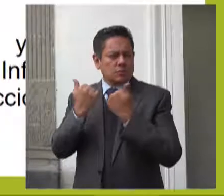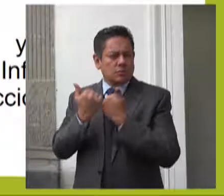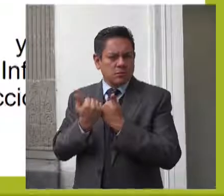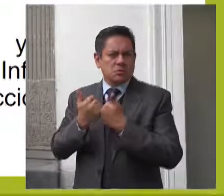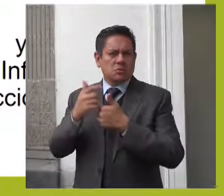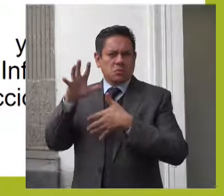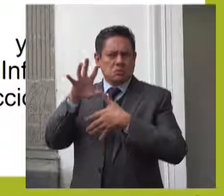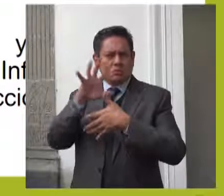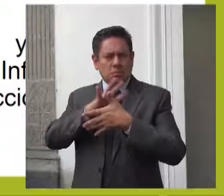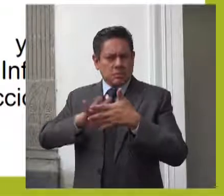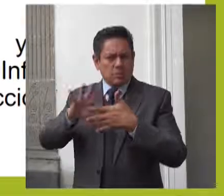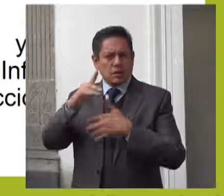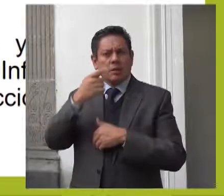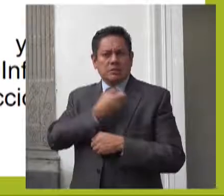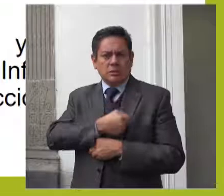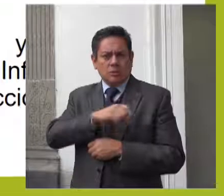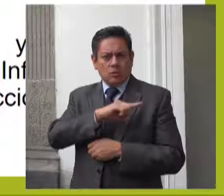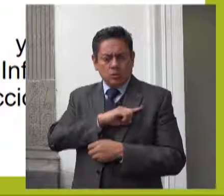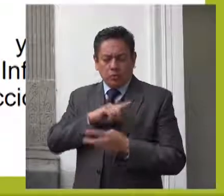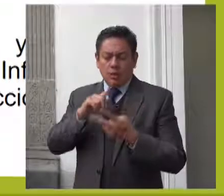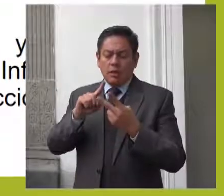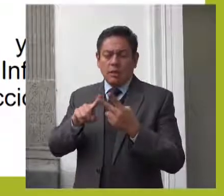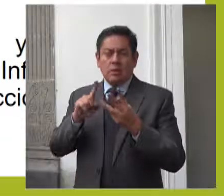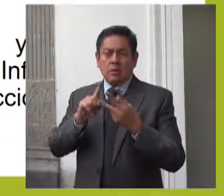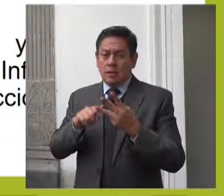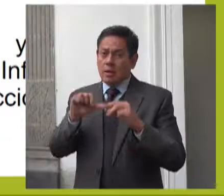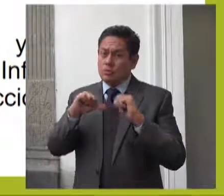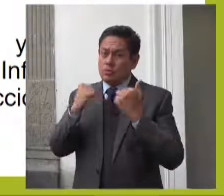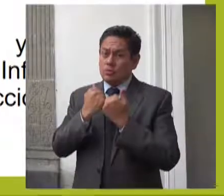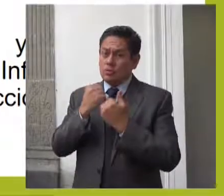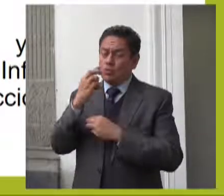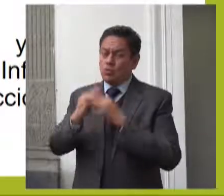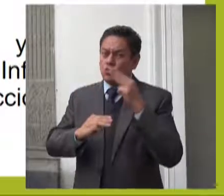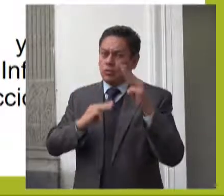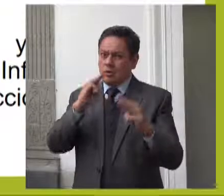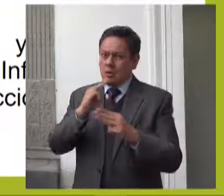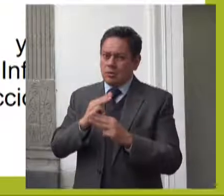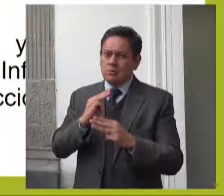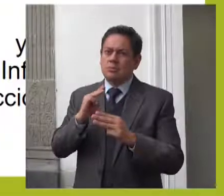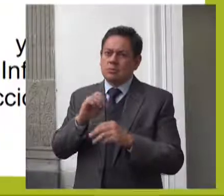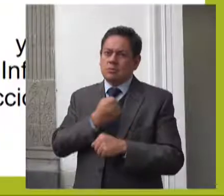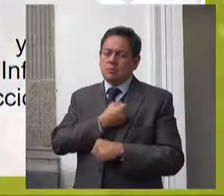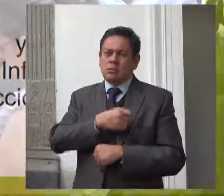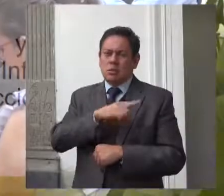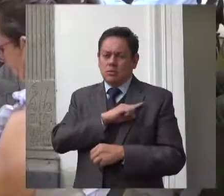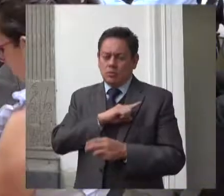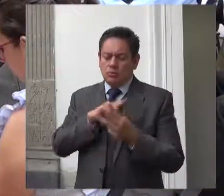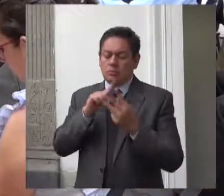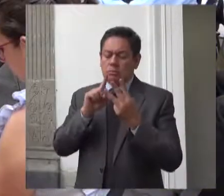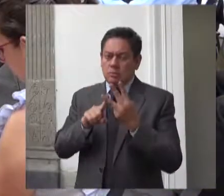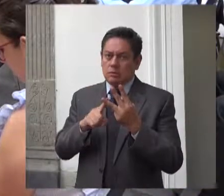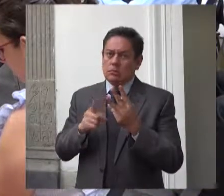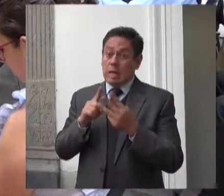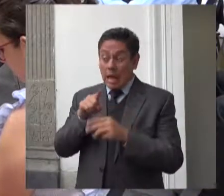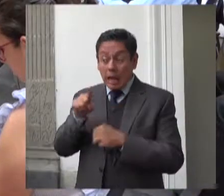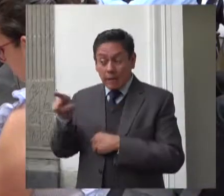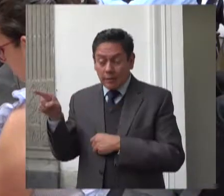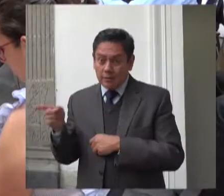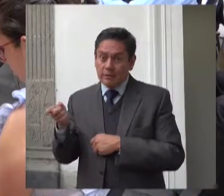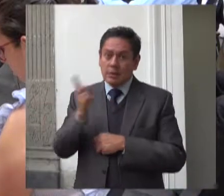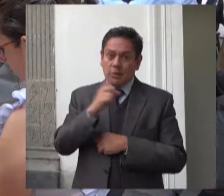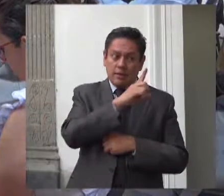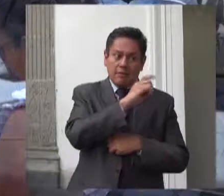Mundial de la Salud, en colaboración con la entonces Secretaría de Desarrollo Social, el DIF